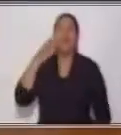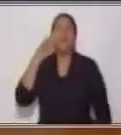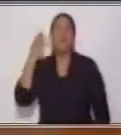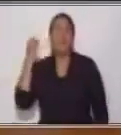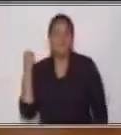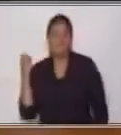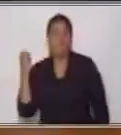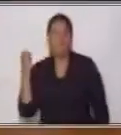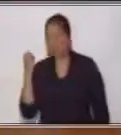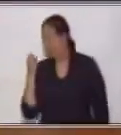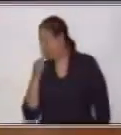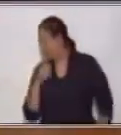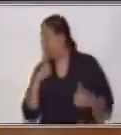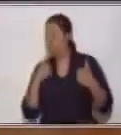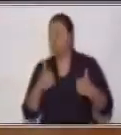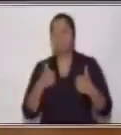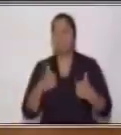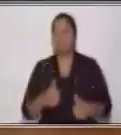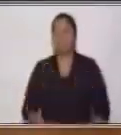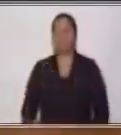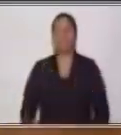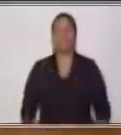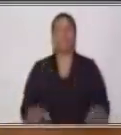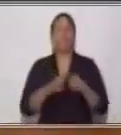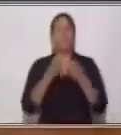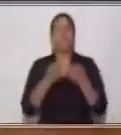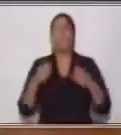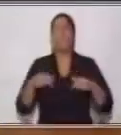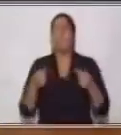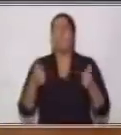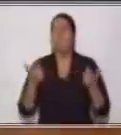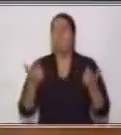Abuelo. Muy bien. Entonces, ¿qué vamos a hacer?